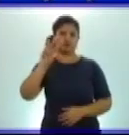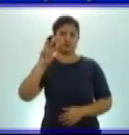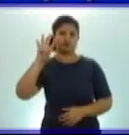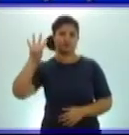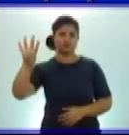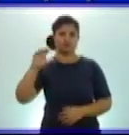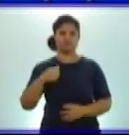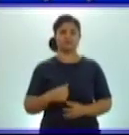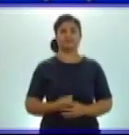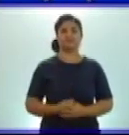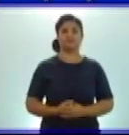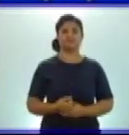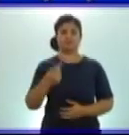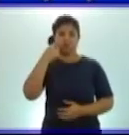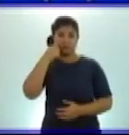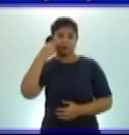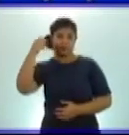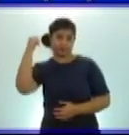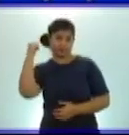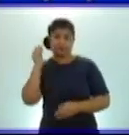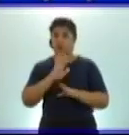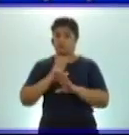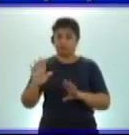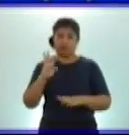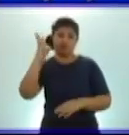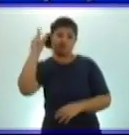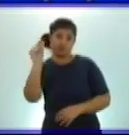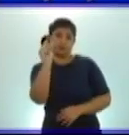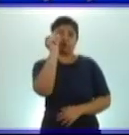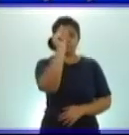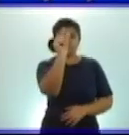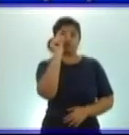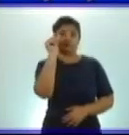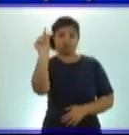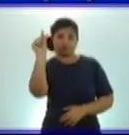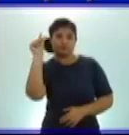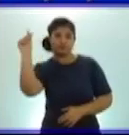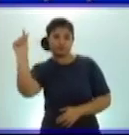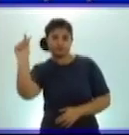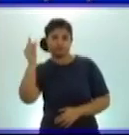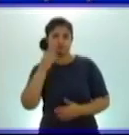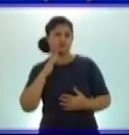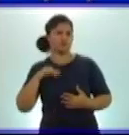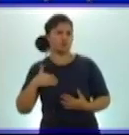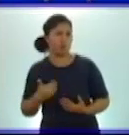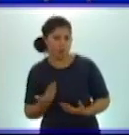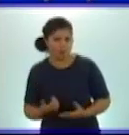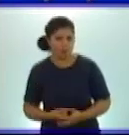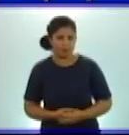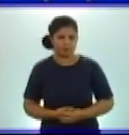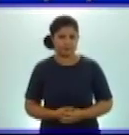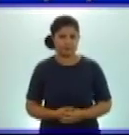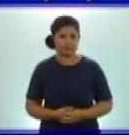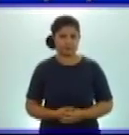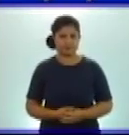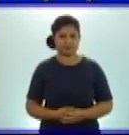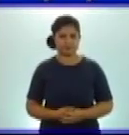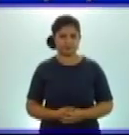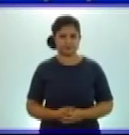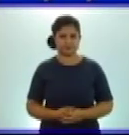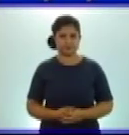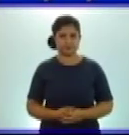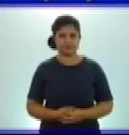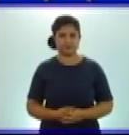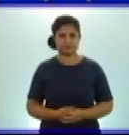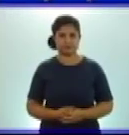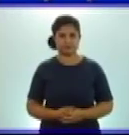ya lo hemos dado el número descompuesto en tres posibilidades. Vamos a ver la primera posibilidad en la que podemos descomponer